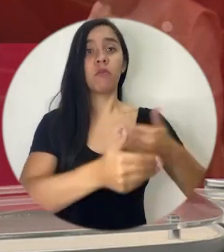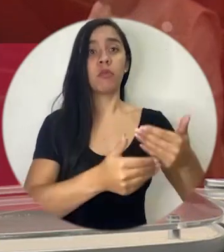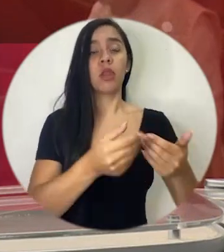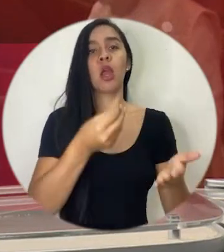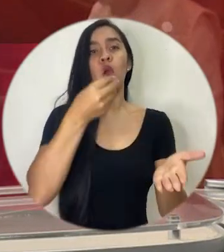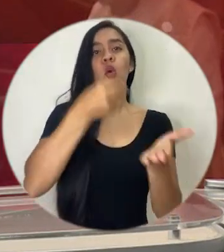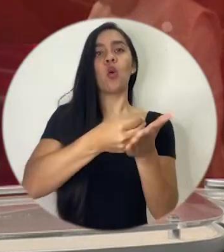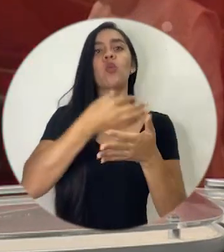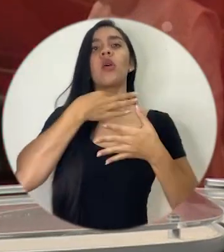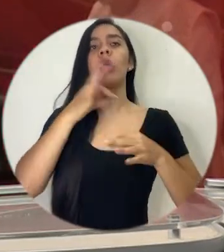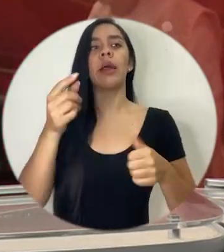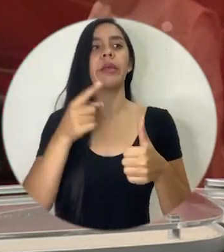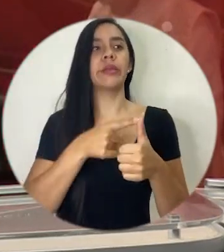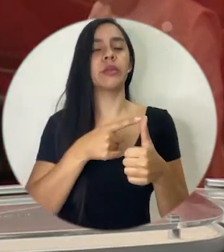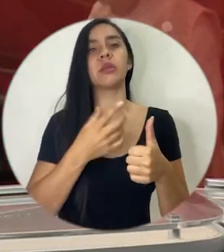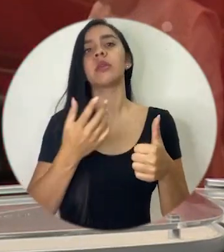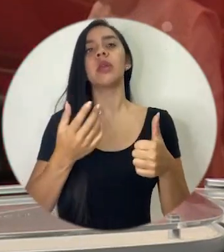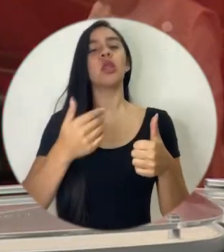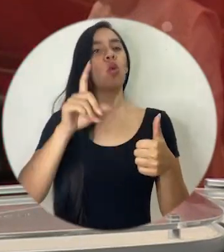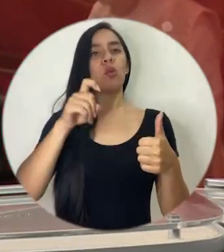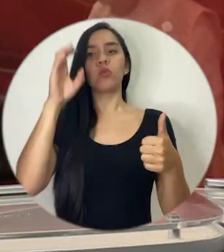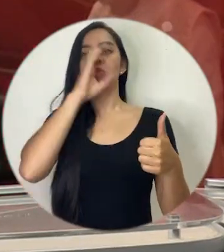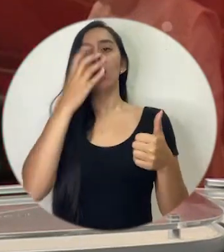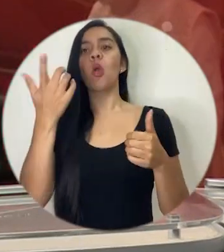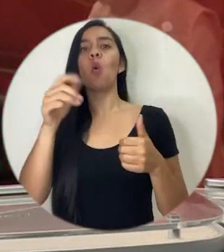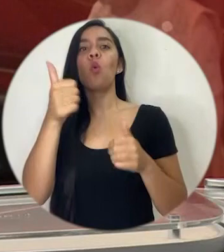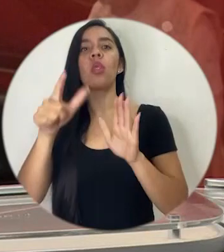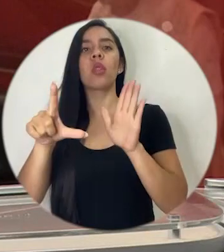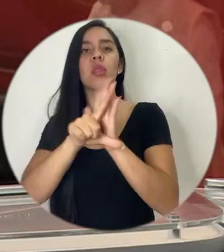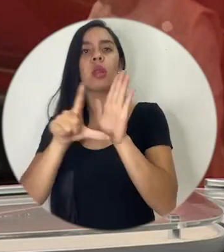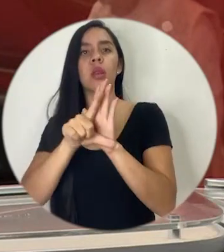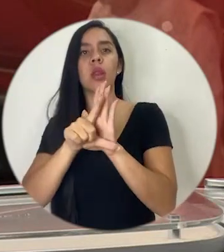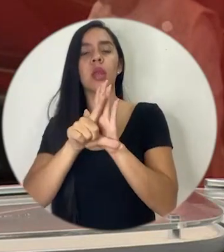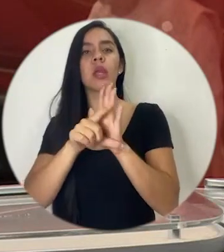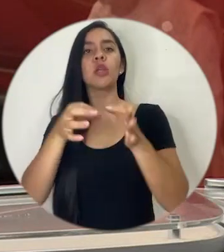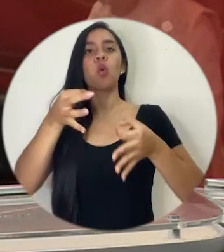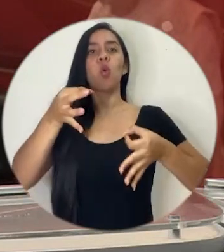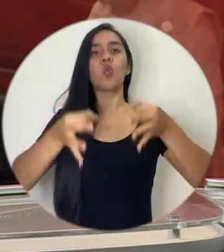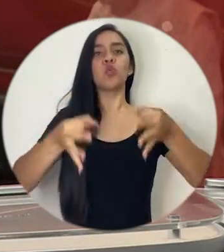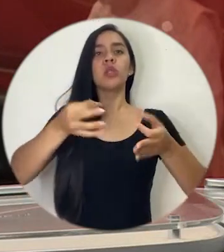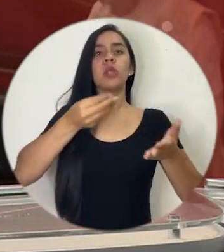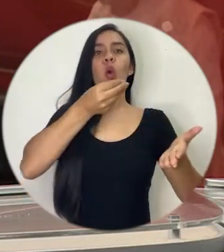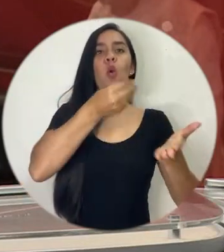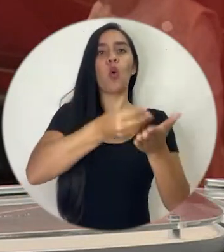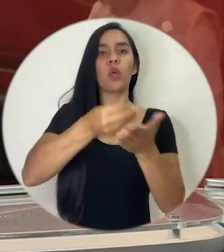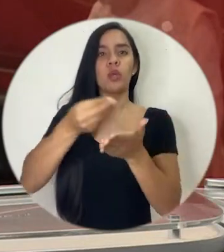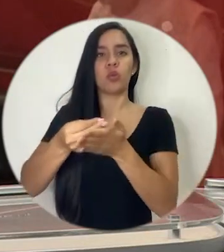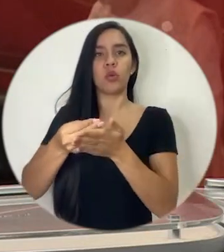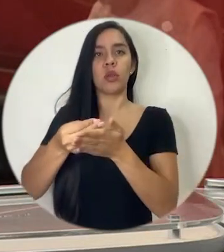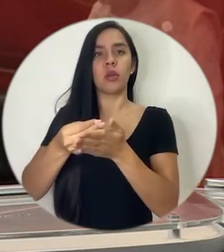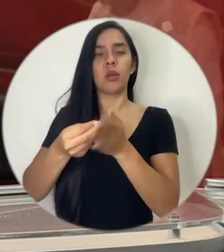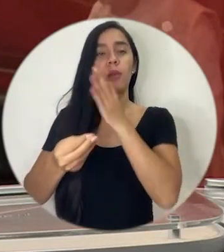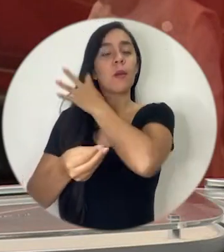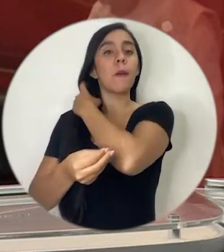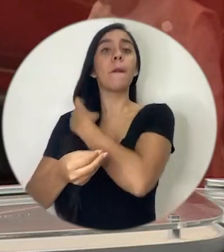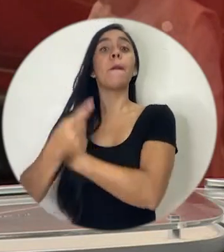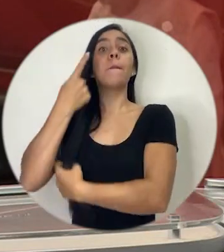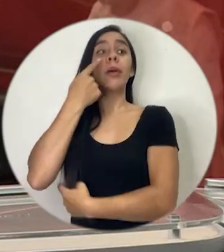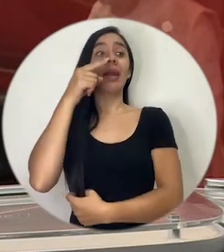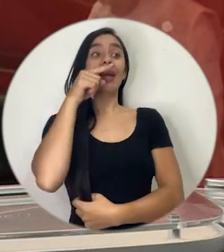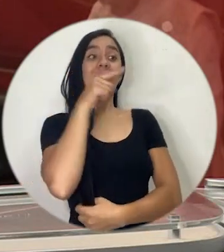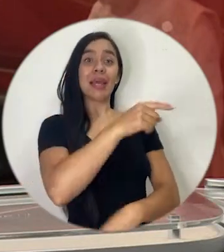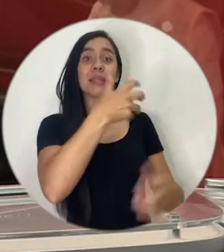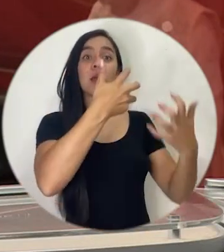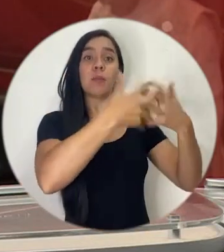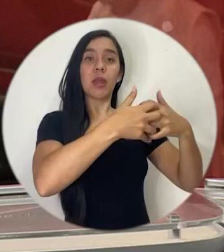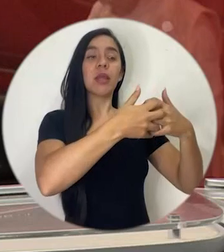gratuitamente tenemos que ir por una ley de lo que se llama justicia cobratoria para que aporte también al poder